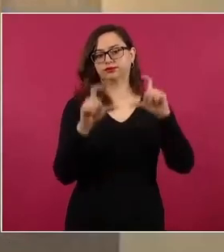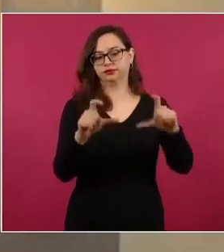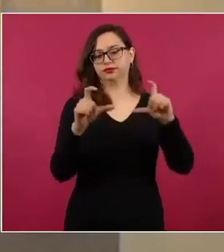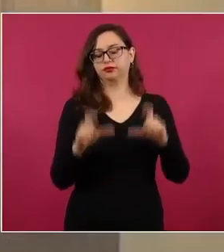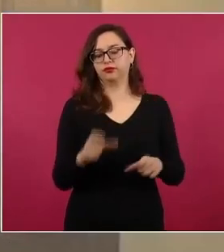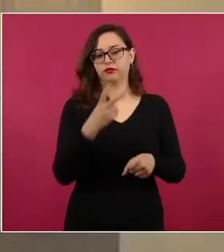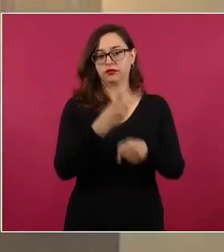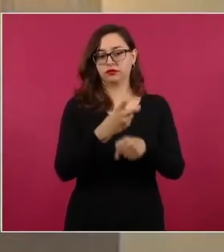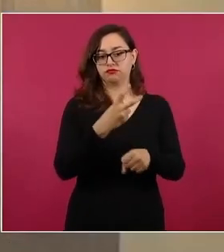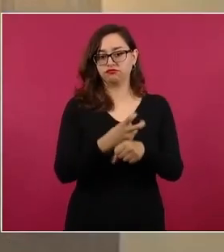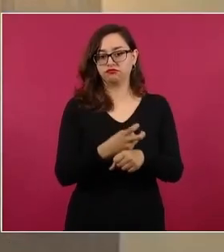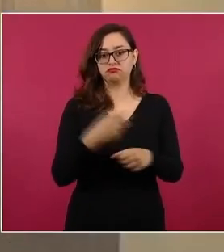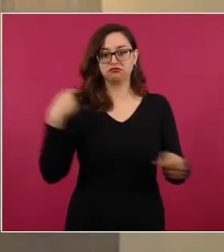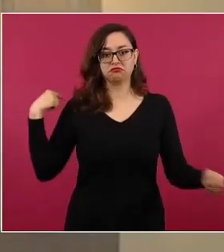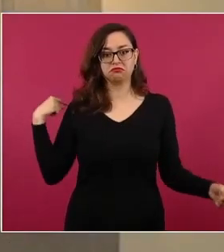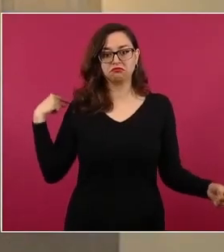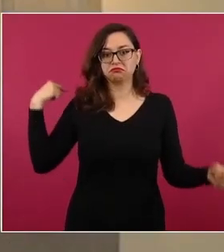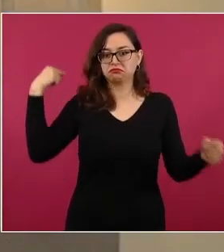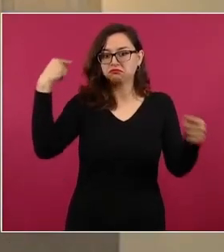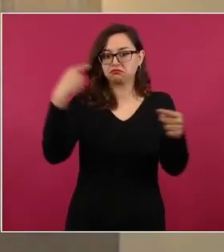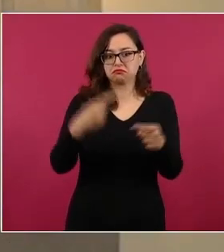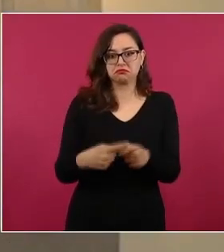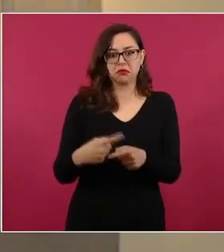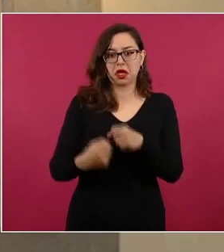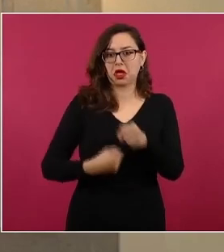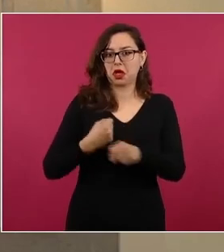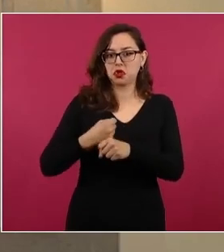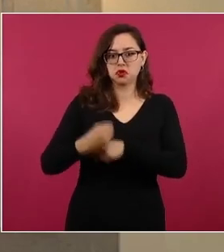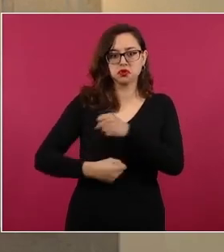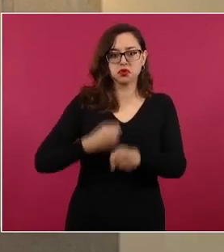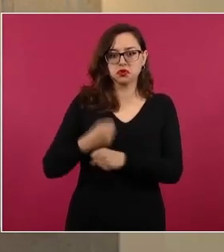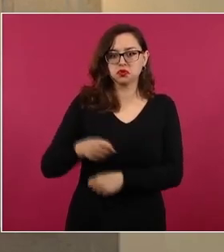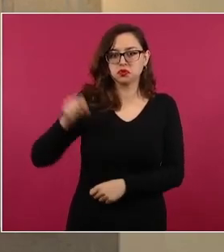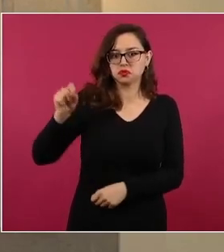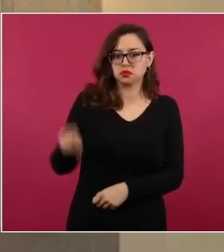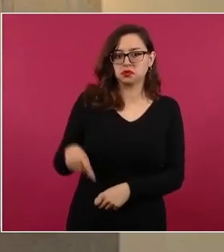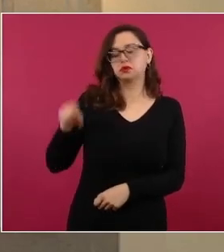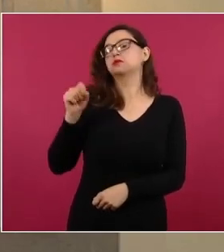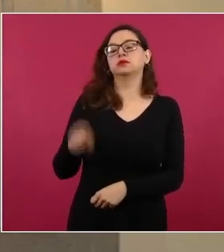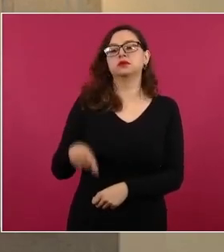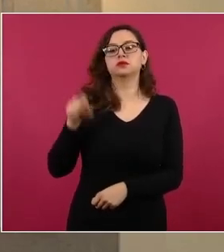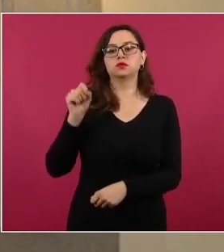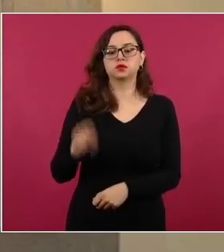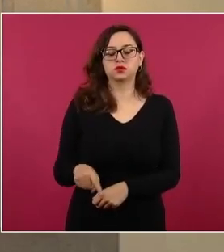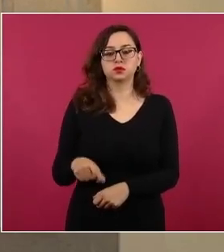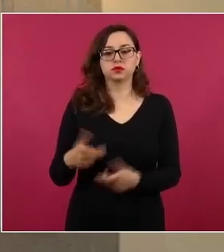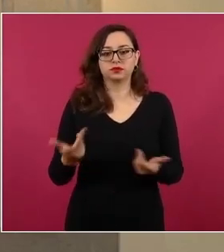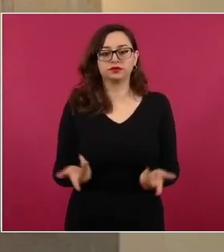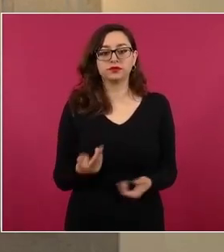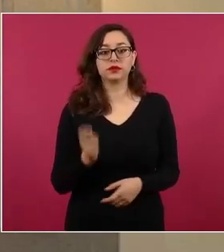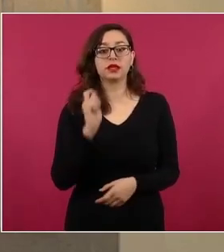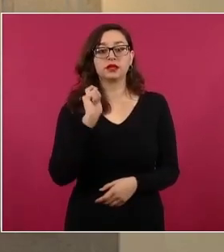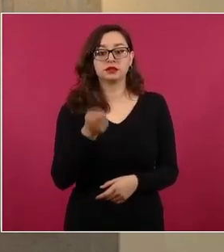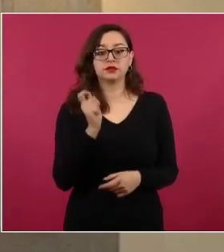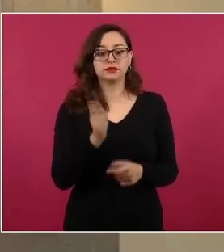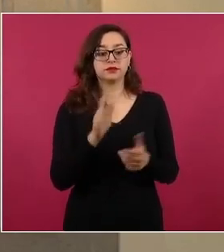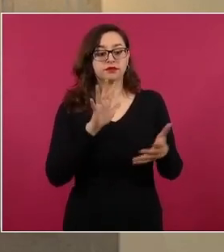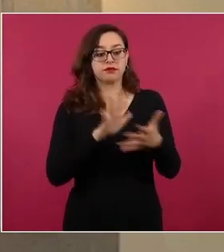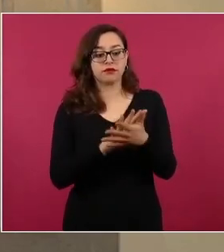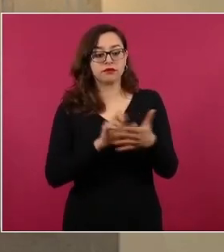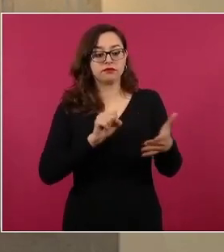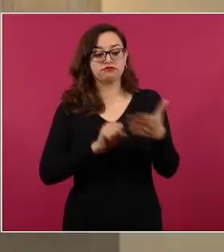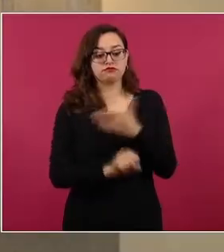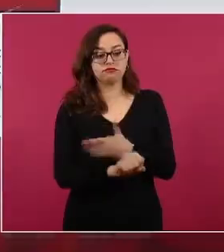párrafo que no ha sido modificado en las subsecuentes reformas. Y esta es la prisión justificada, es cuando el